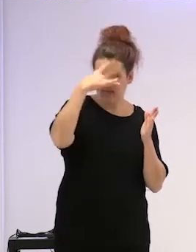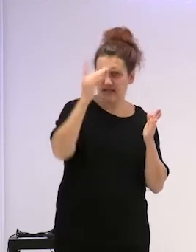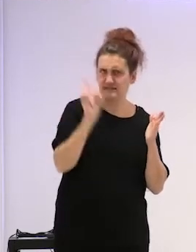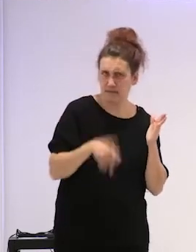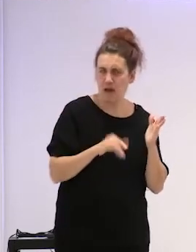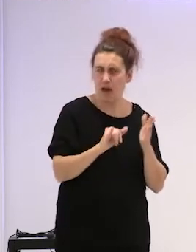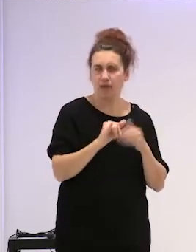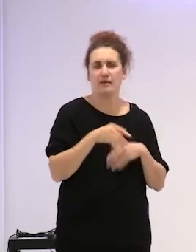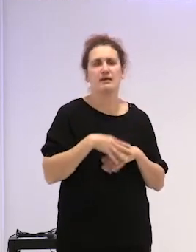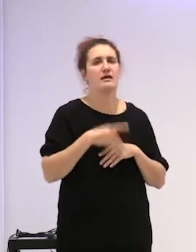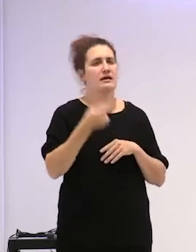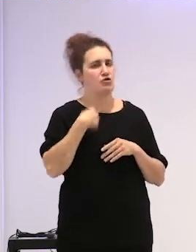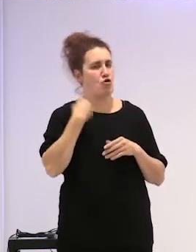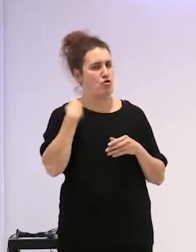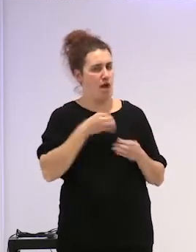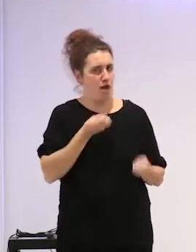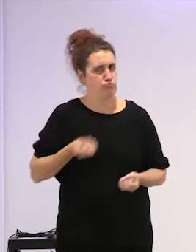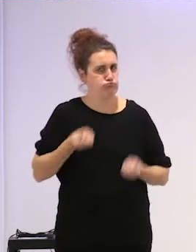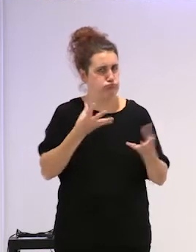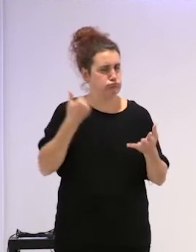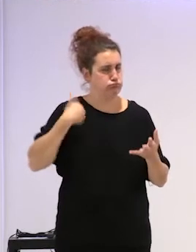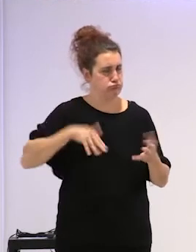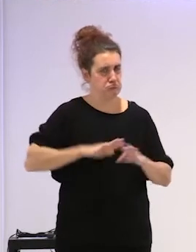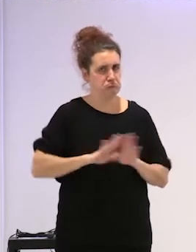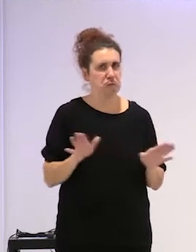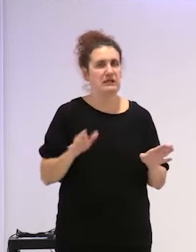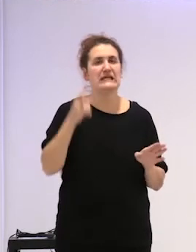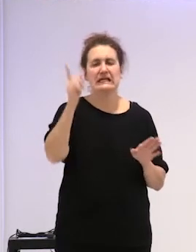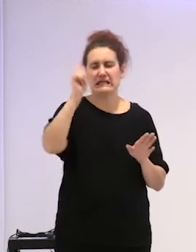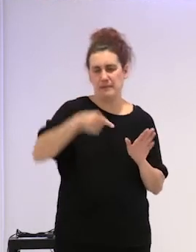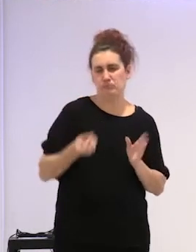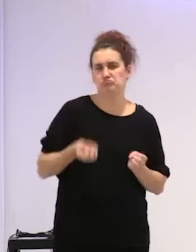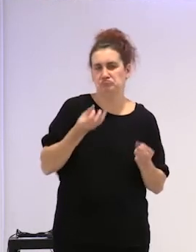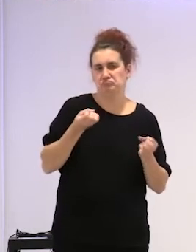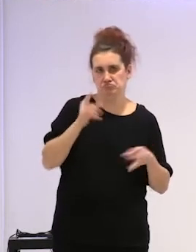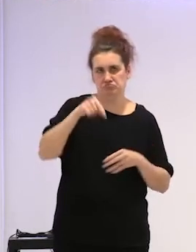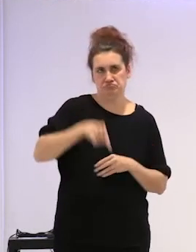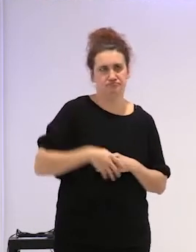bueno, que yo ya expresaba y que también señalaría aquí.